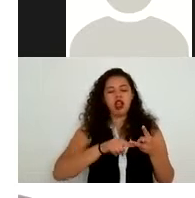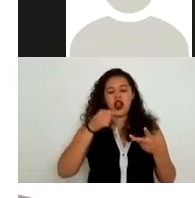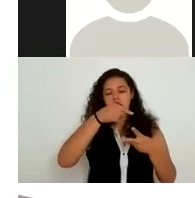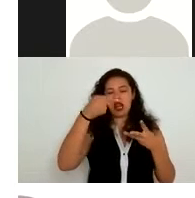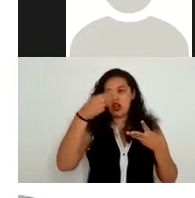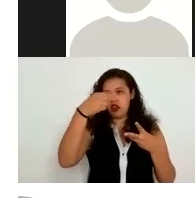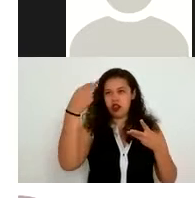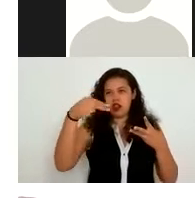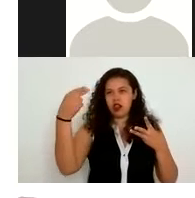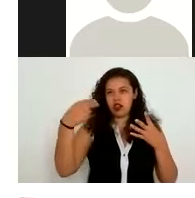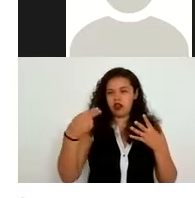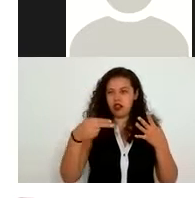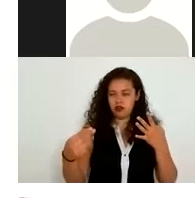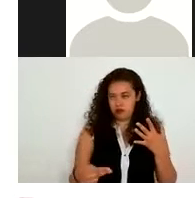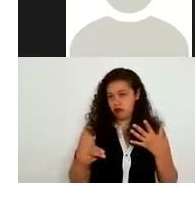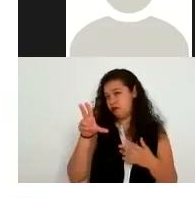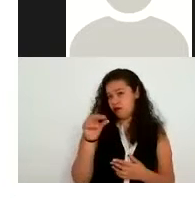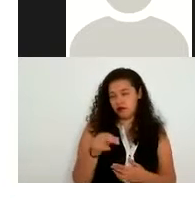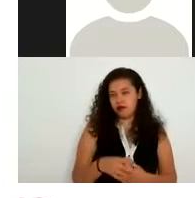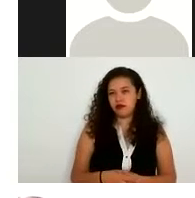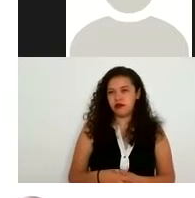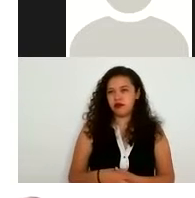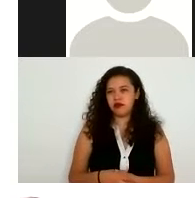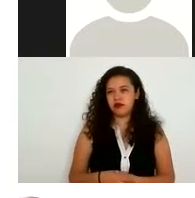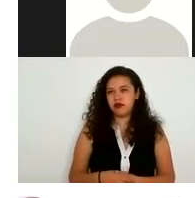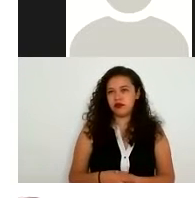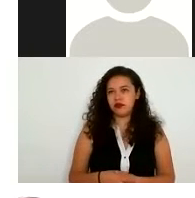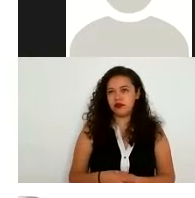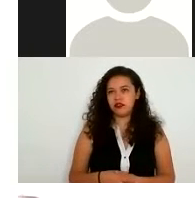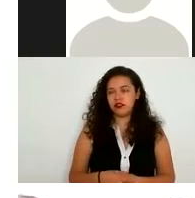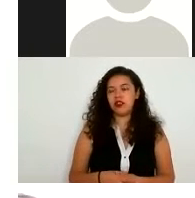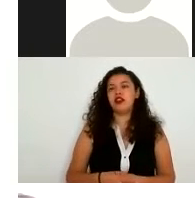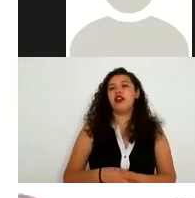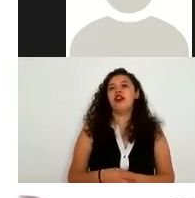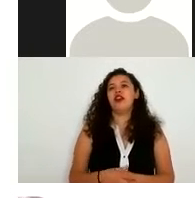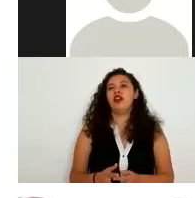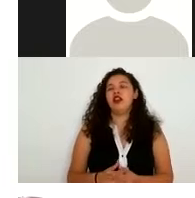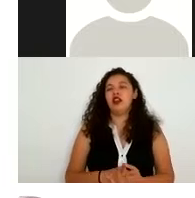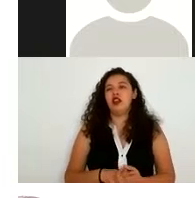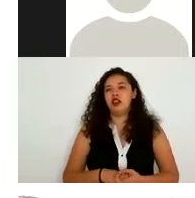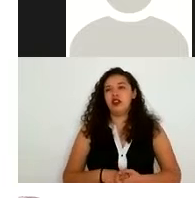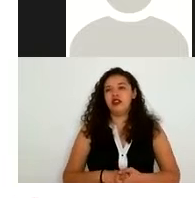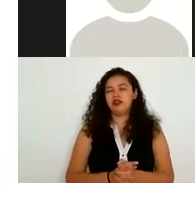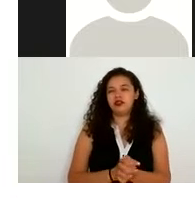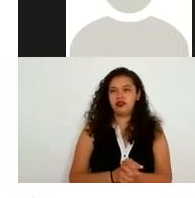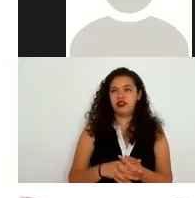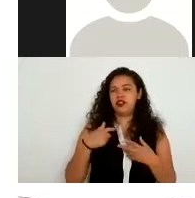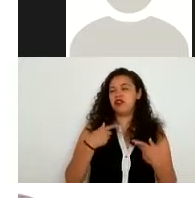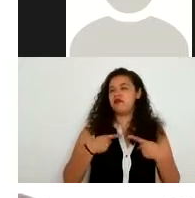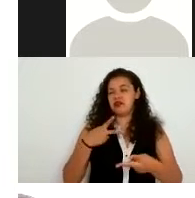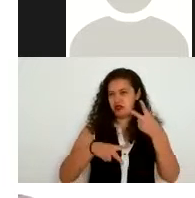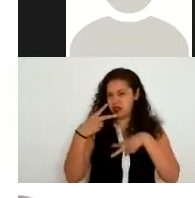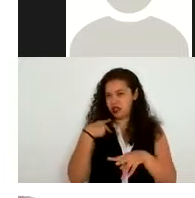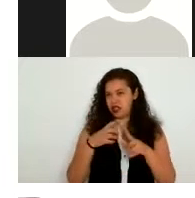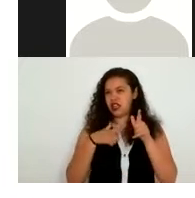es Ruth etcétera sino voy a decir yo dentro de mi población tengo población fija que se encuentran tantos población